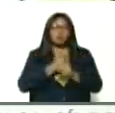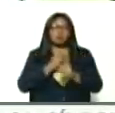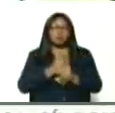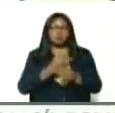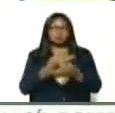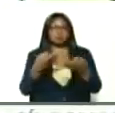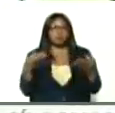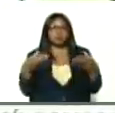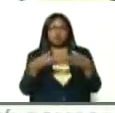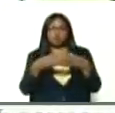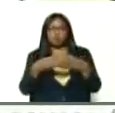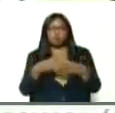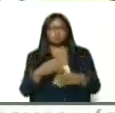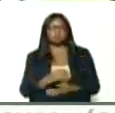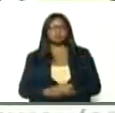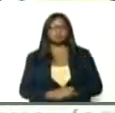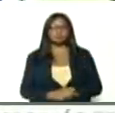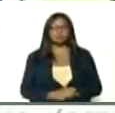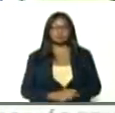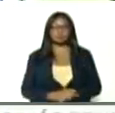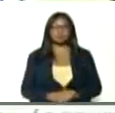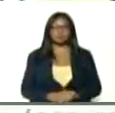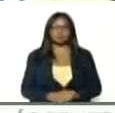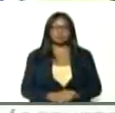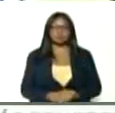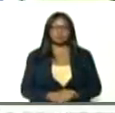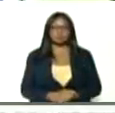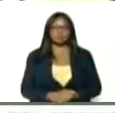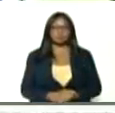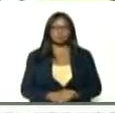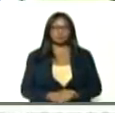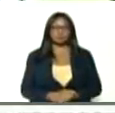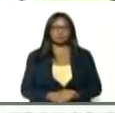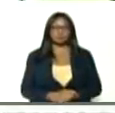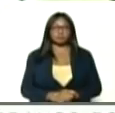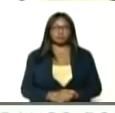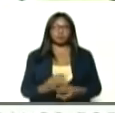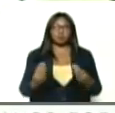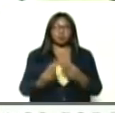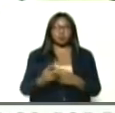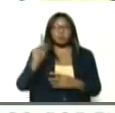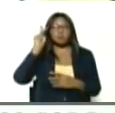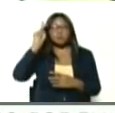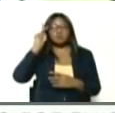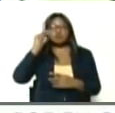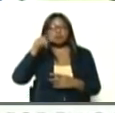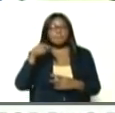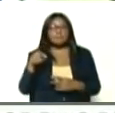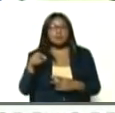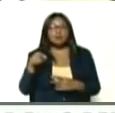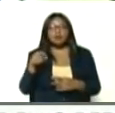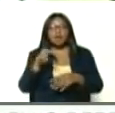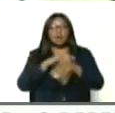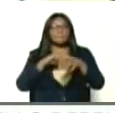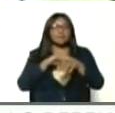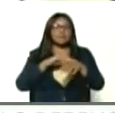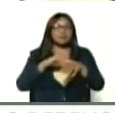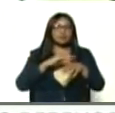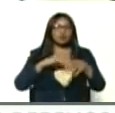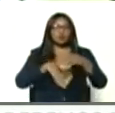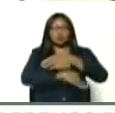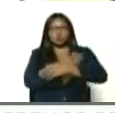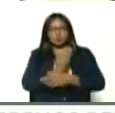extraordinario equipo, el equipo de Aristóbulo, y con, el profesor César Trompis, tremendo equipo tiene César también,